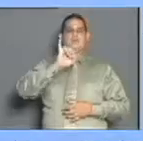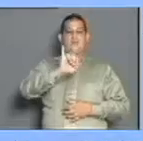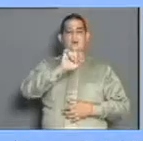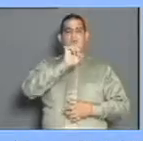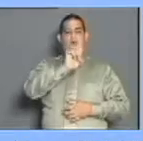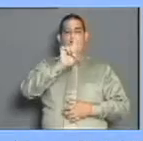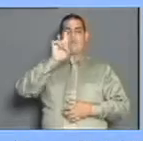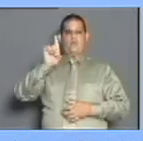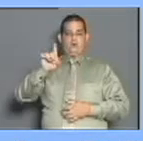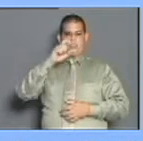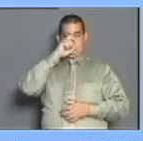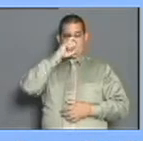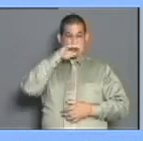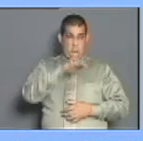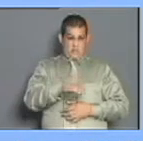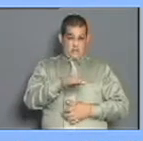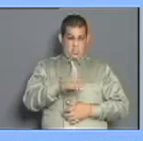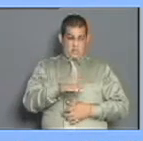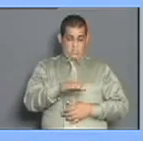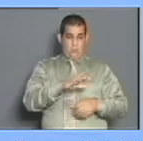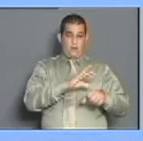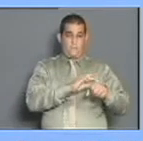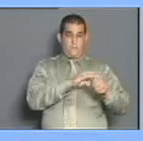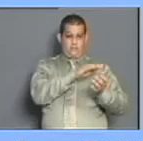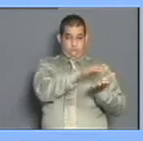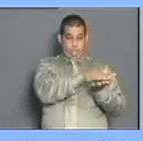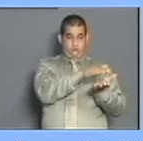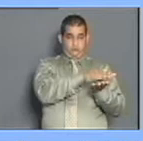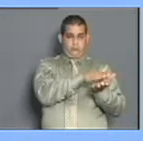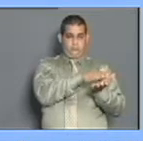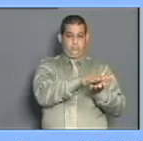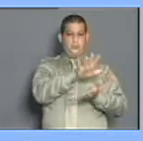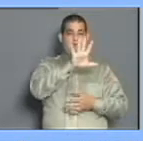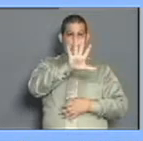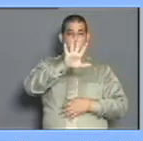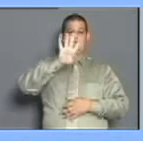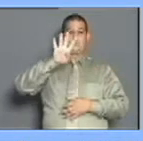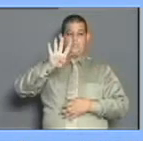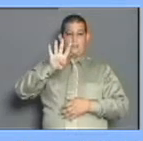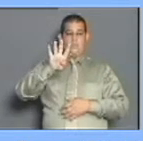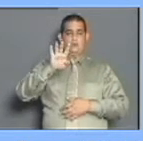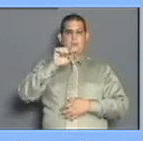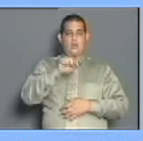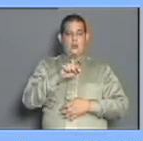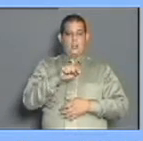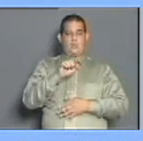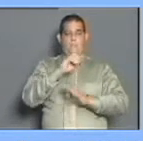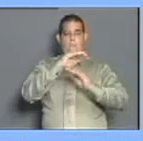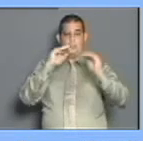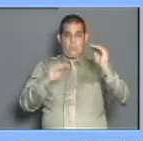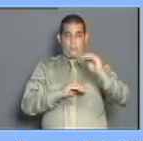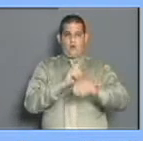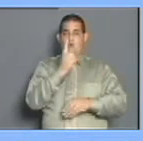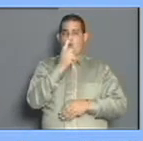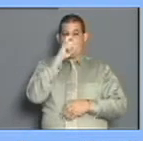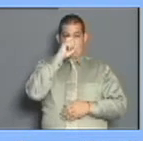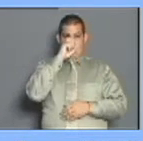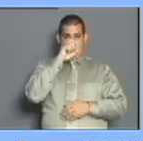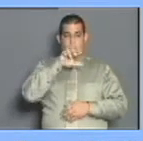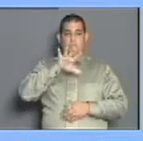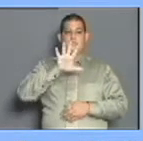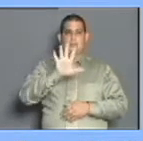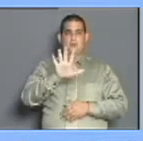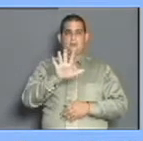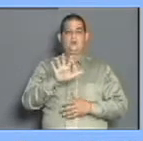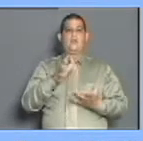ayer. Niños ingresados confirmados 54. De ellos, cinco menores de un año. Ingresados como casos sospechosos. Ya bajamos de 1